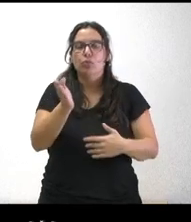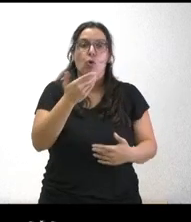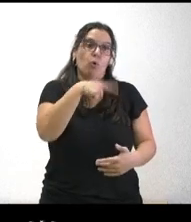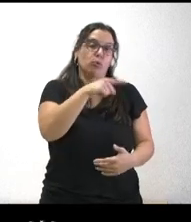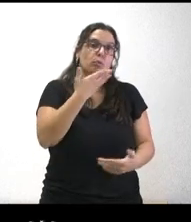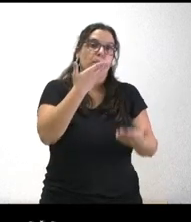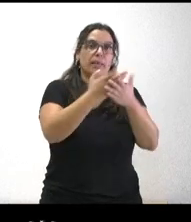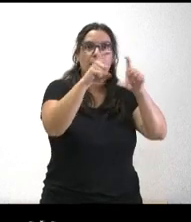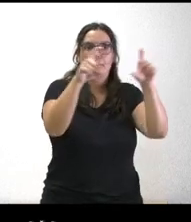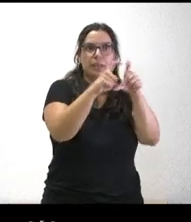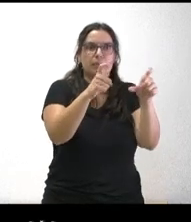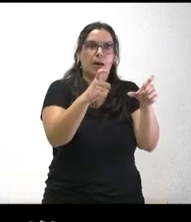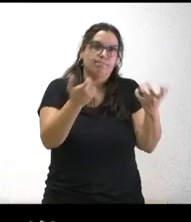que